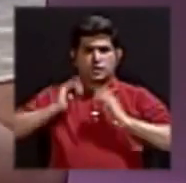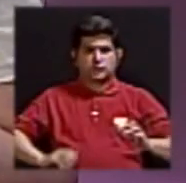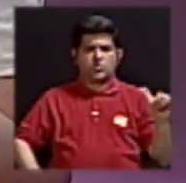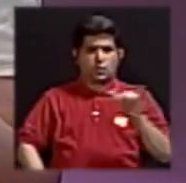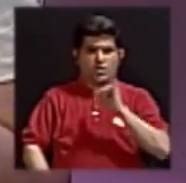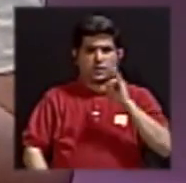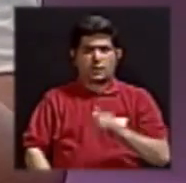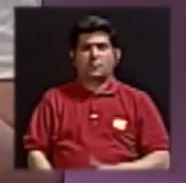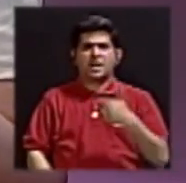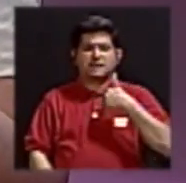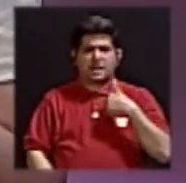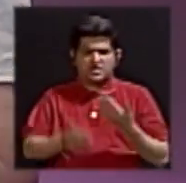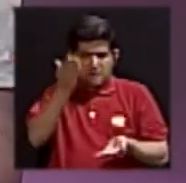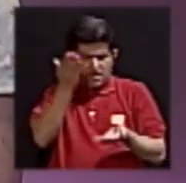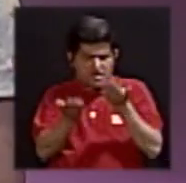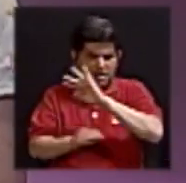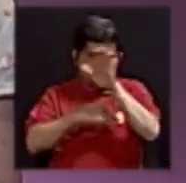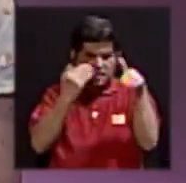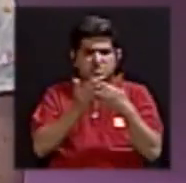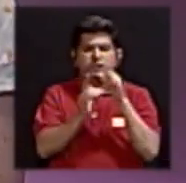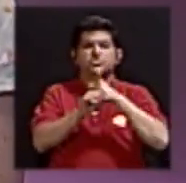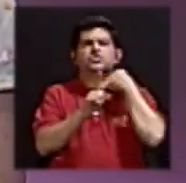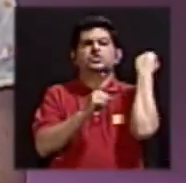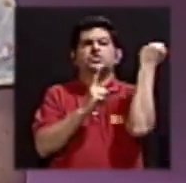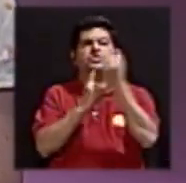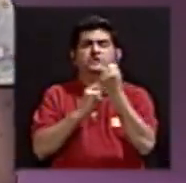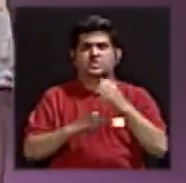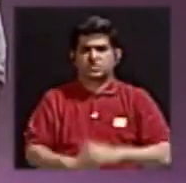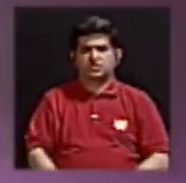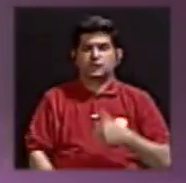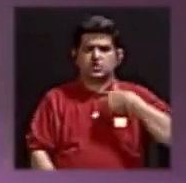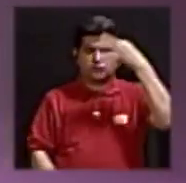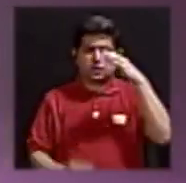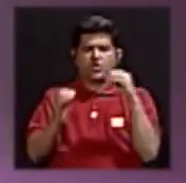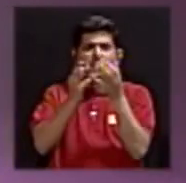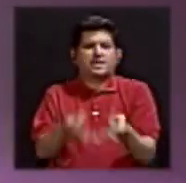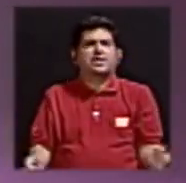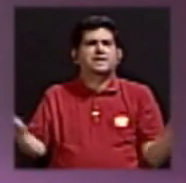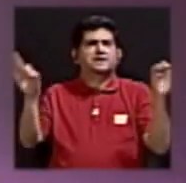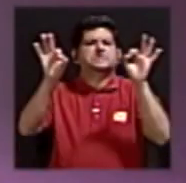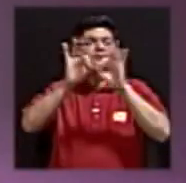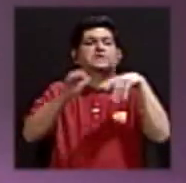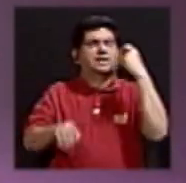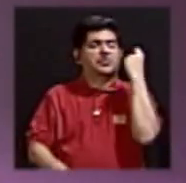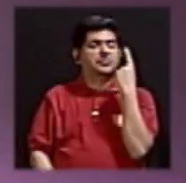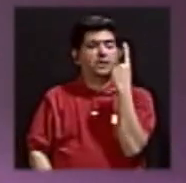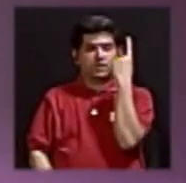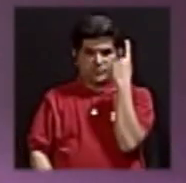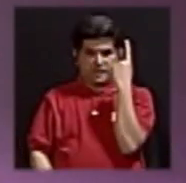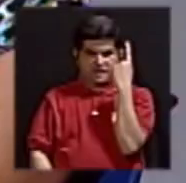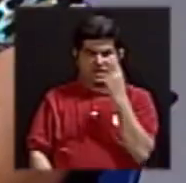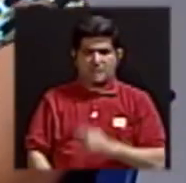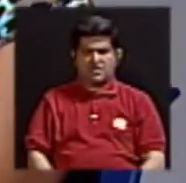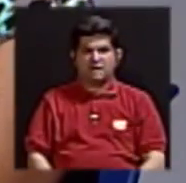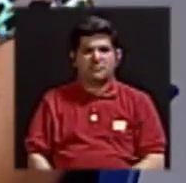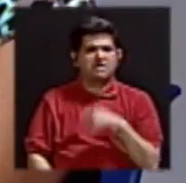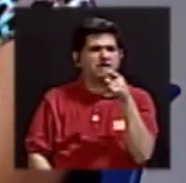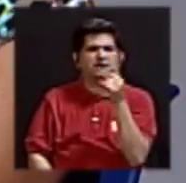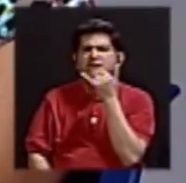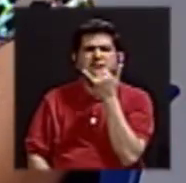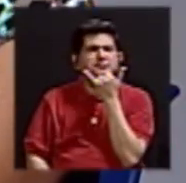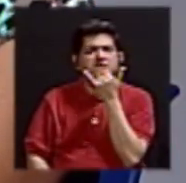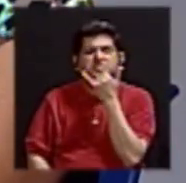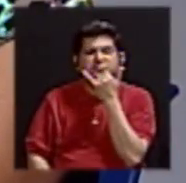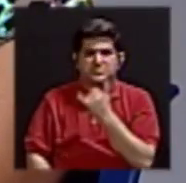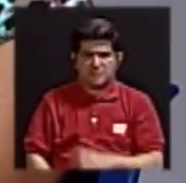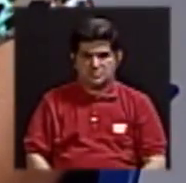tiene que balancear todas esas situaciones. Creo que lo más importante es comprender qué es lo que está ocurriendo,